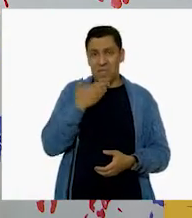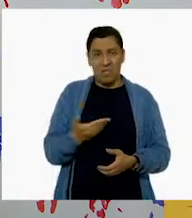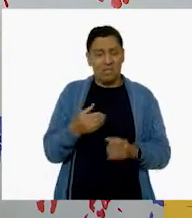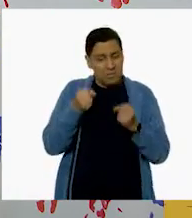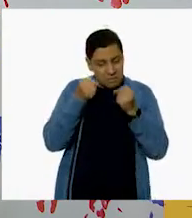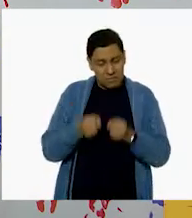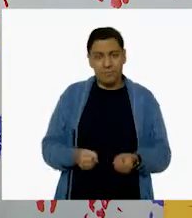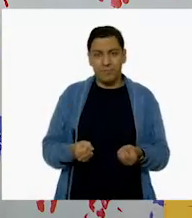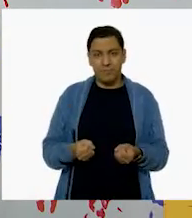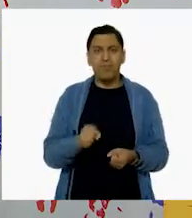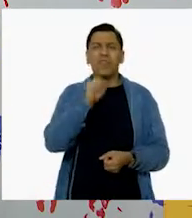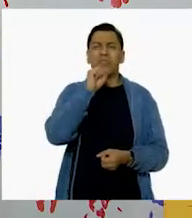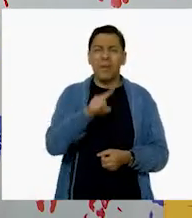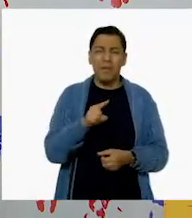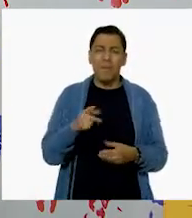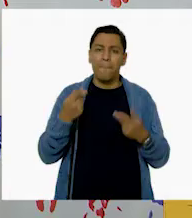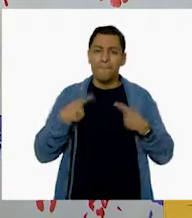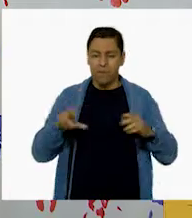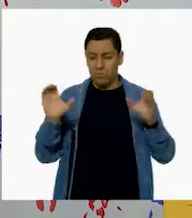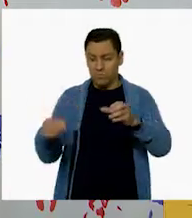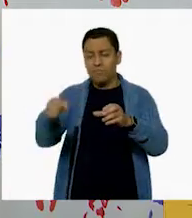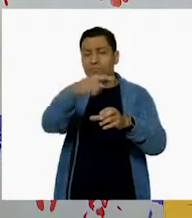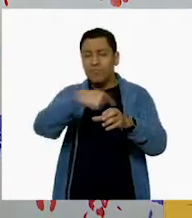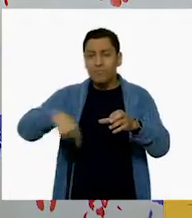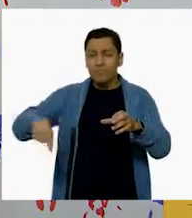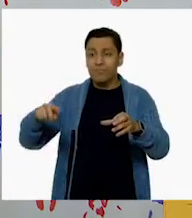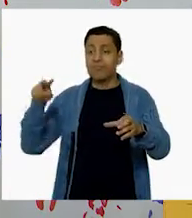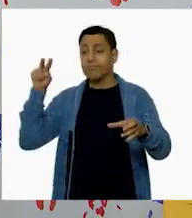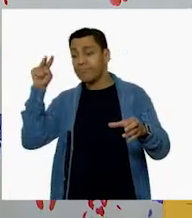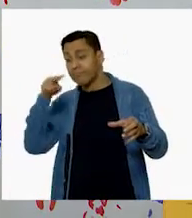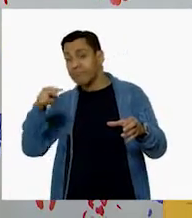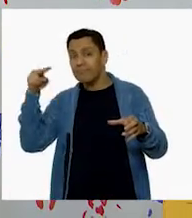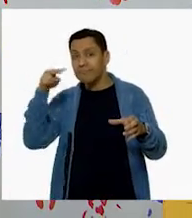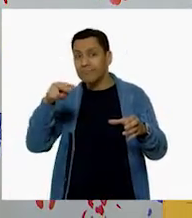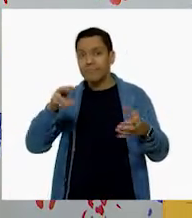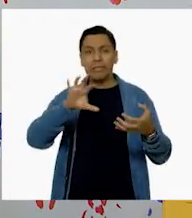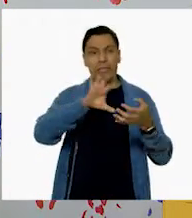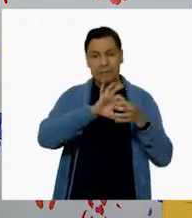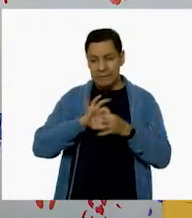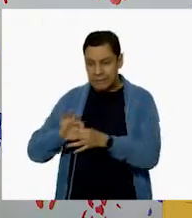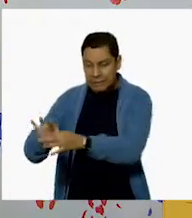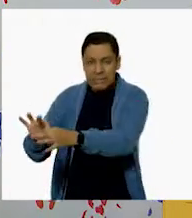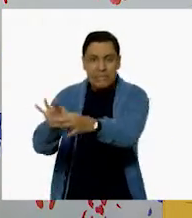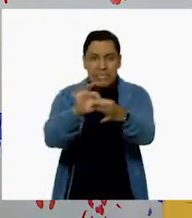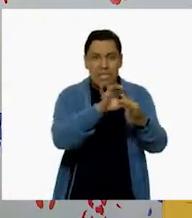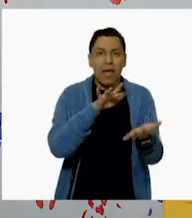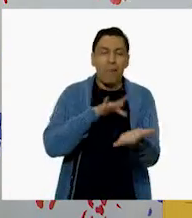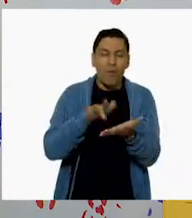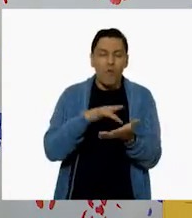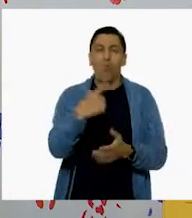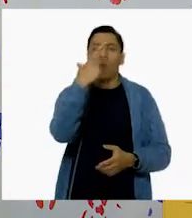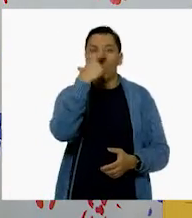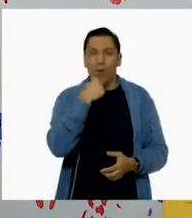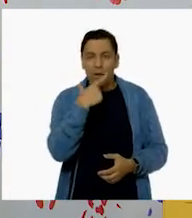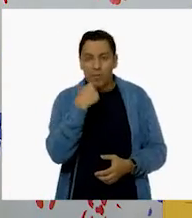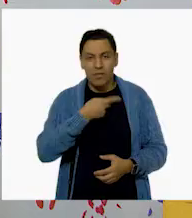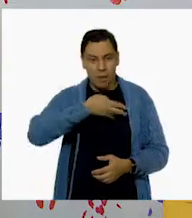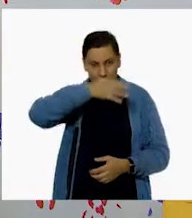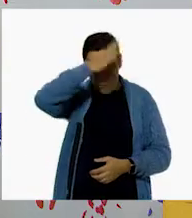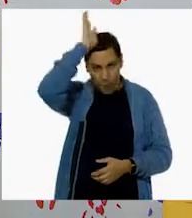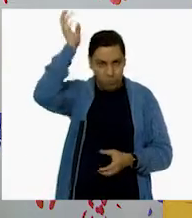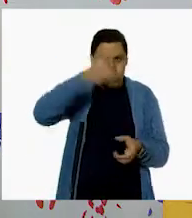Y también personas de nuestra comunidad pueden ser una red de apoyo, como la policía, el cuerpo de